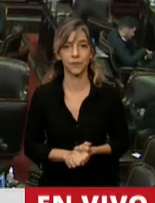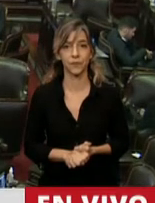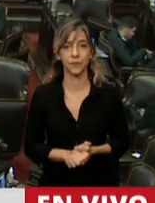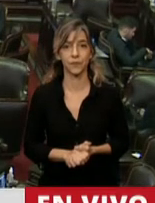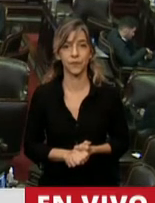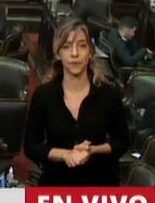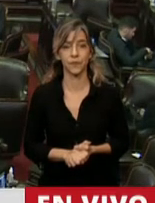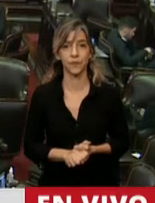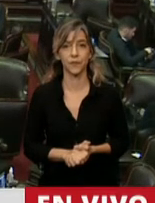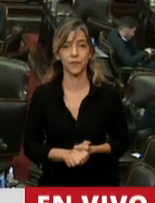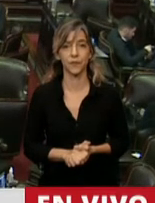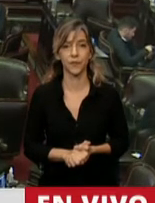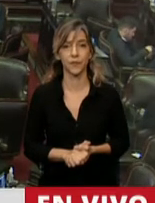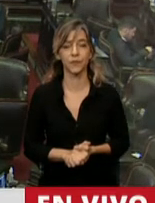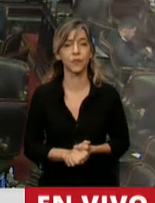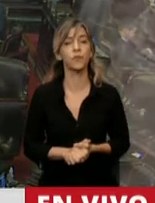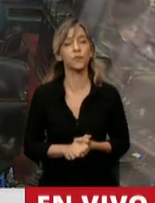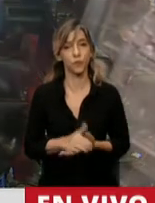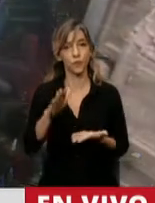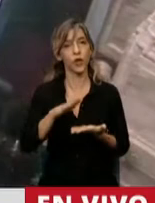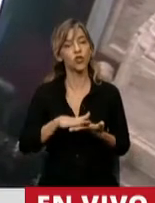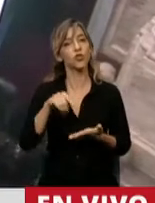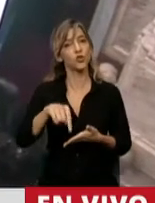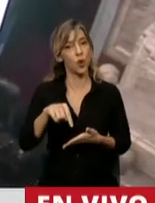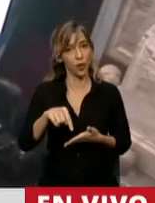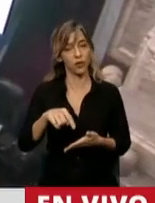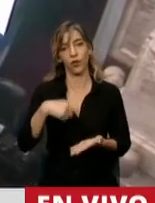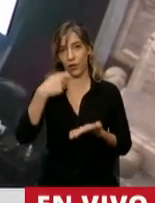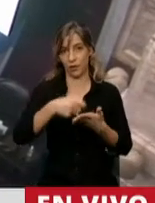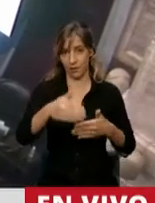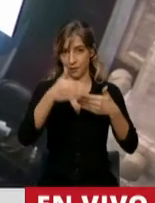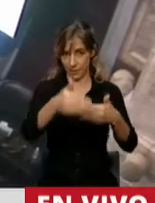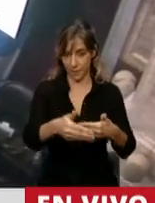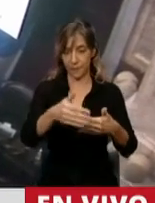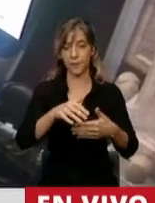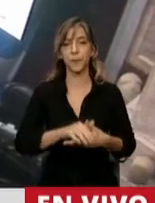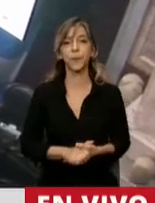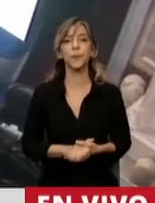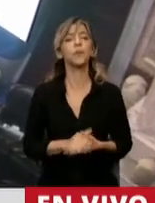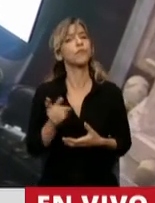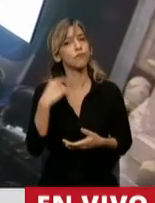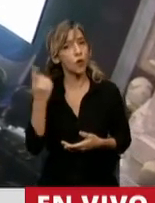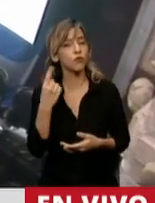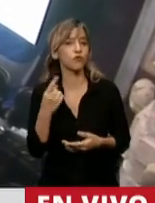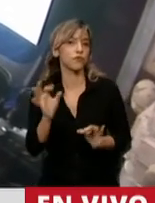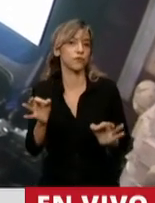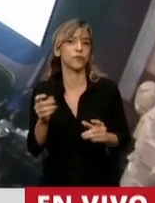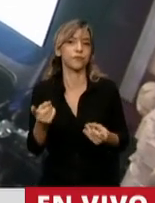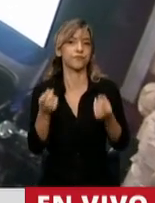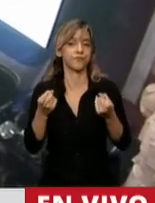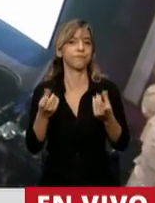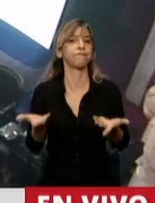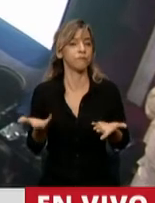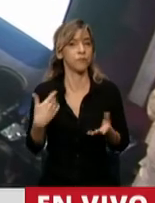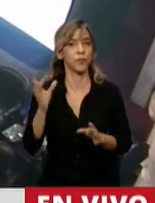En cuanto a los alcances de esta ampliación de la moratoria, como le decía, me parece que es absolutamente necesaria, porque ya